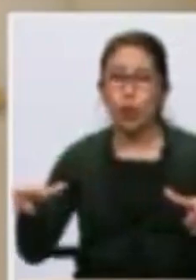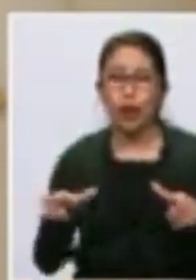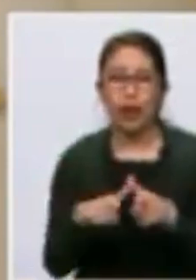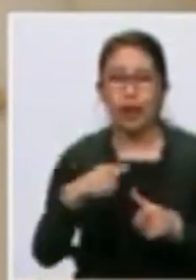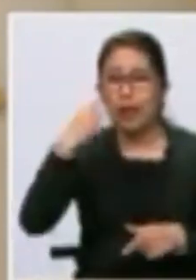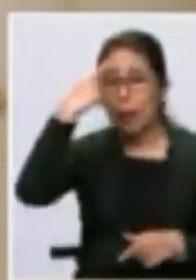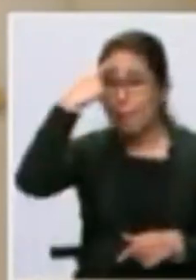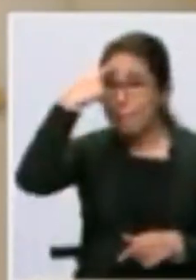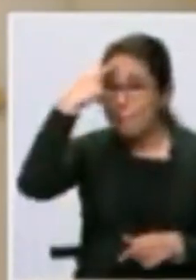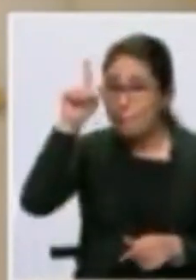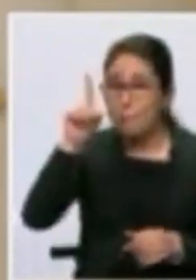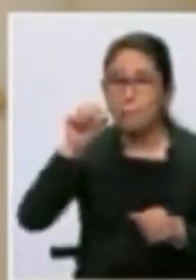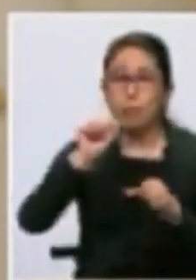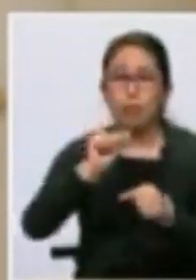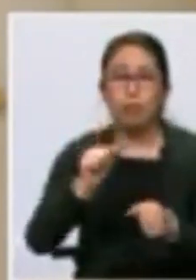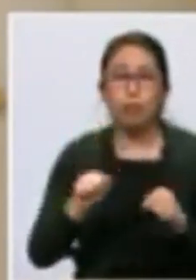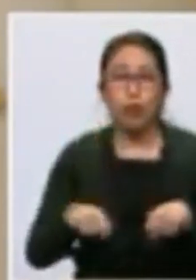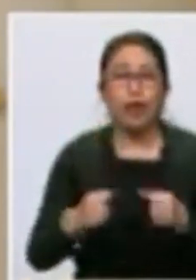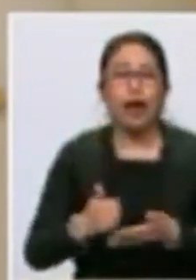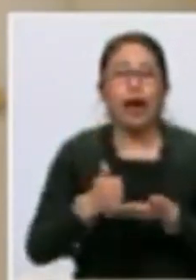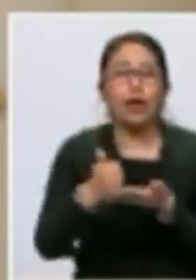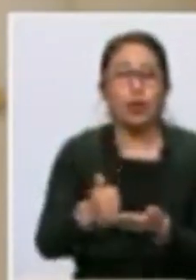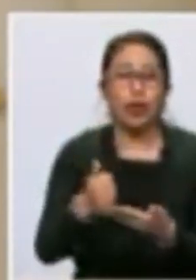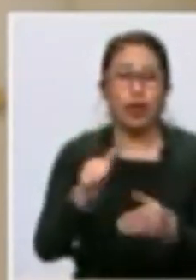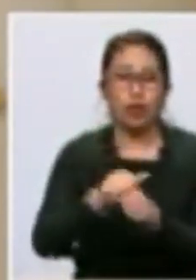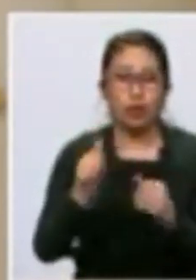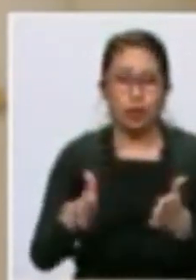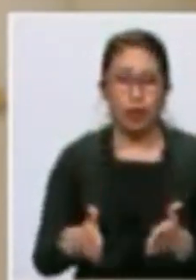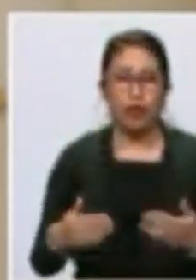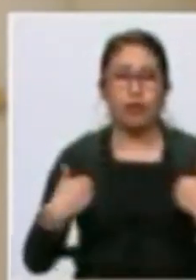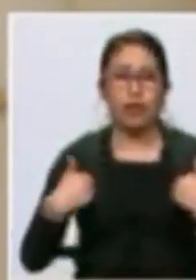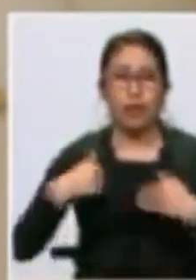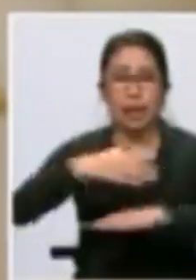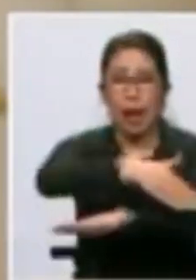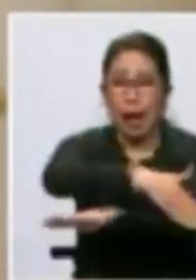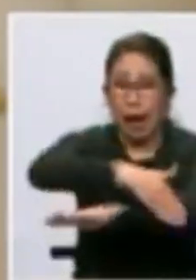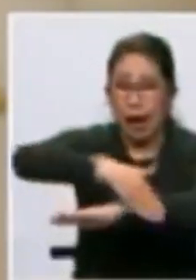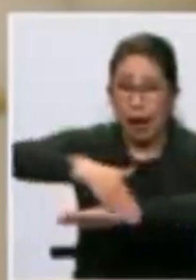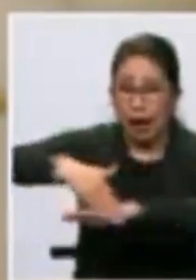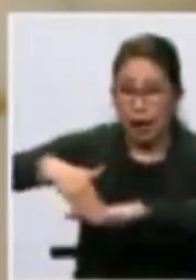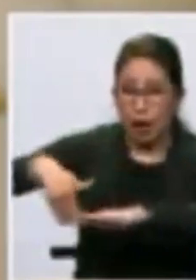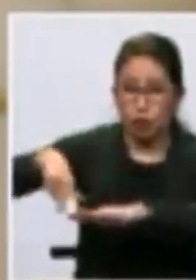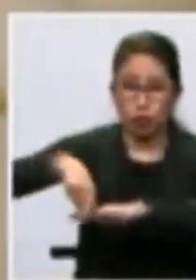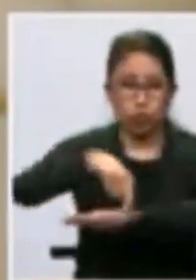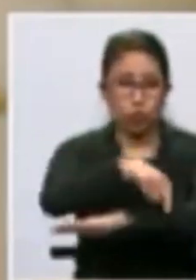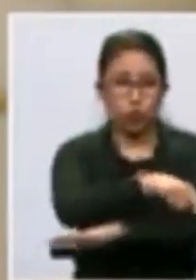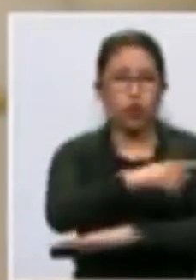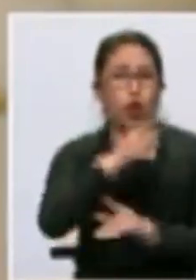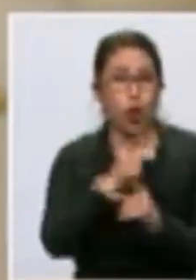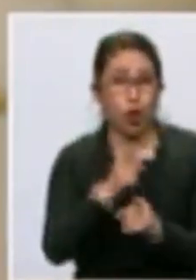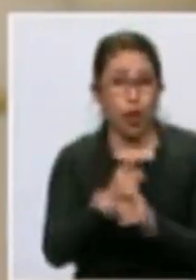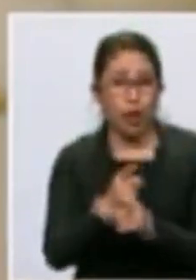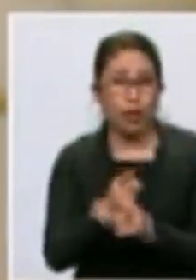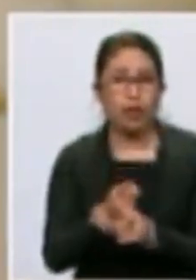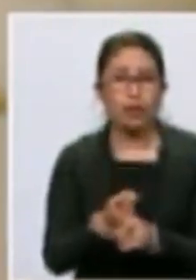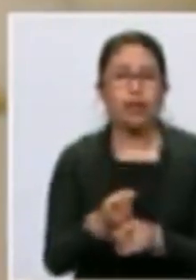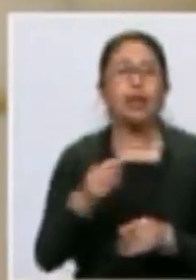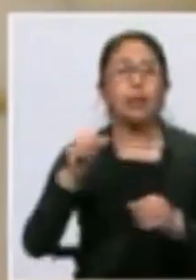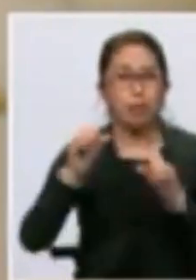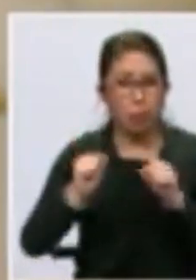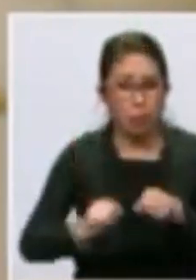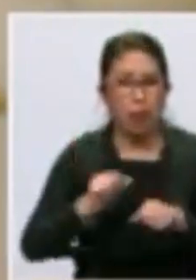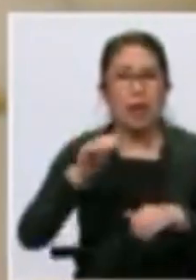obras haremos en los barrios para crear empleo? Haremos aceras, porque cuando hay aceras aprobadas se consolida la